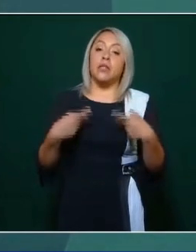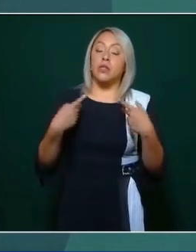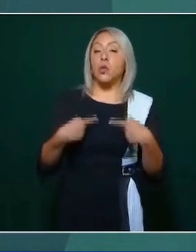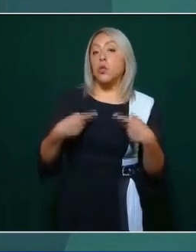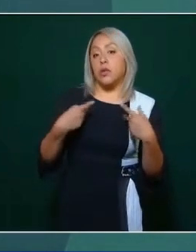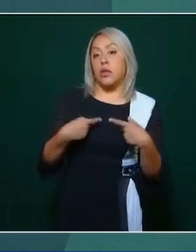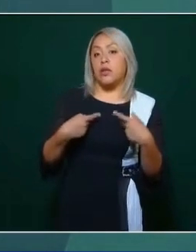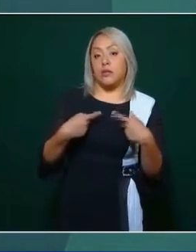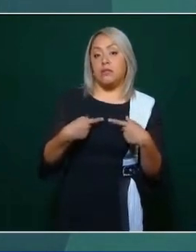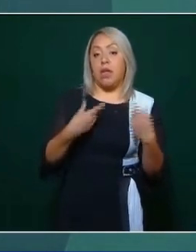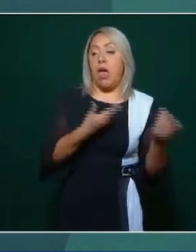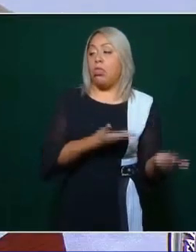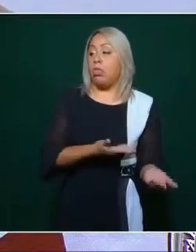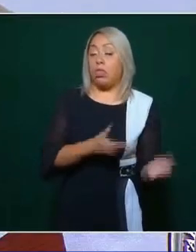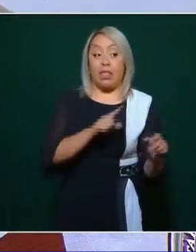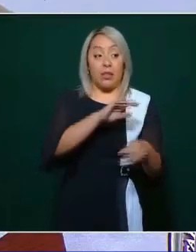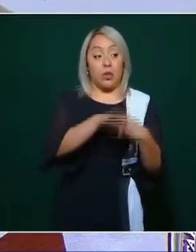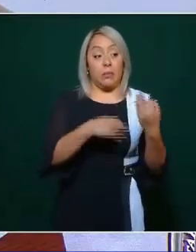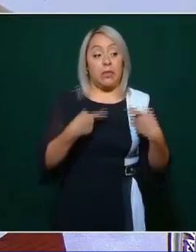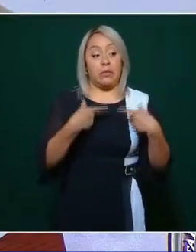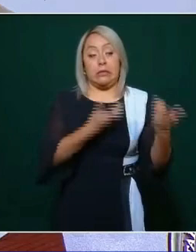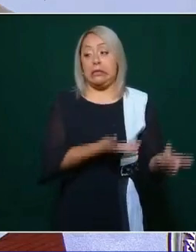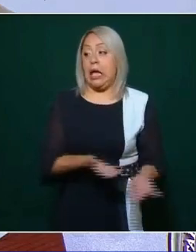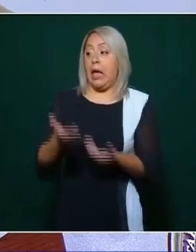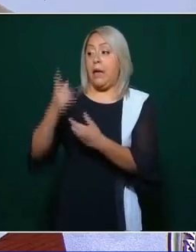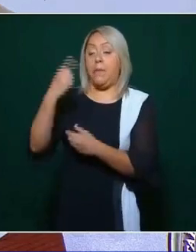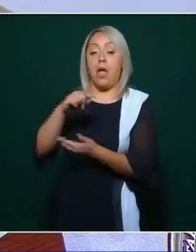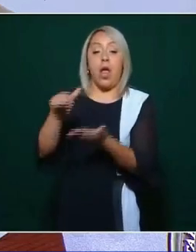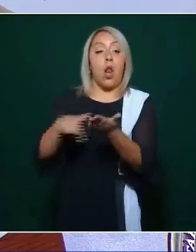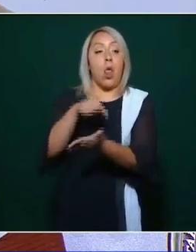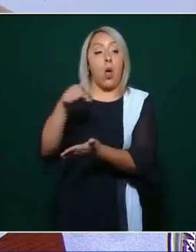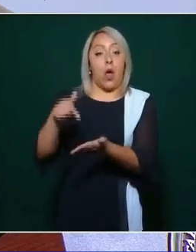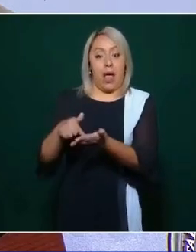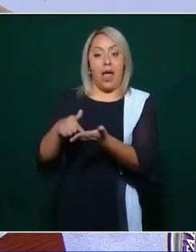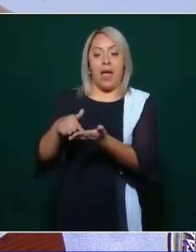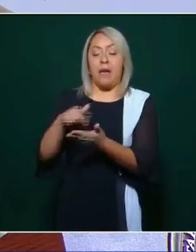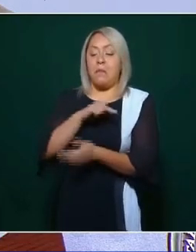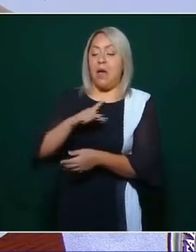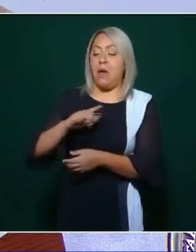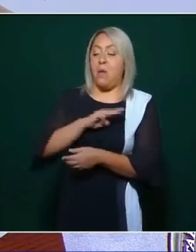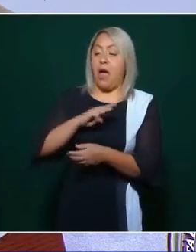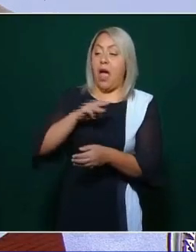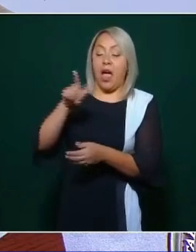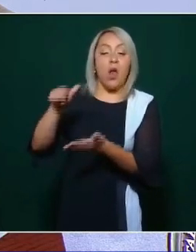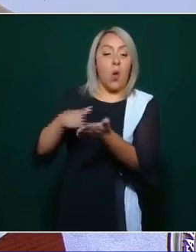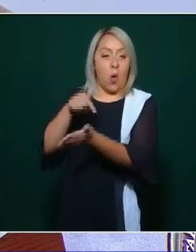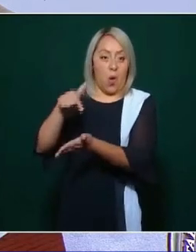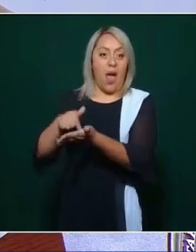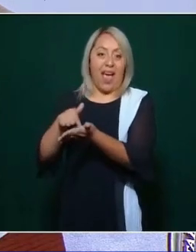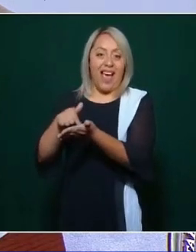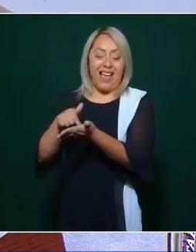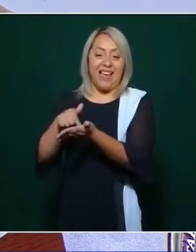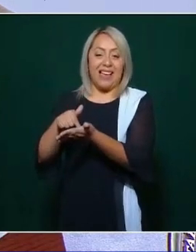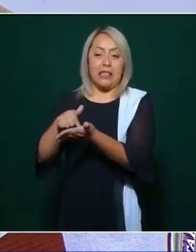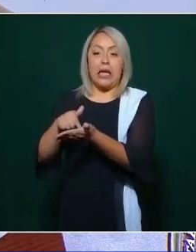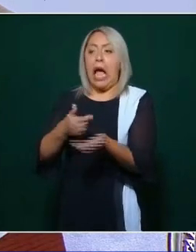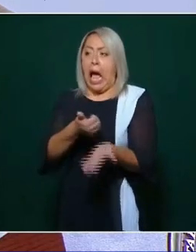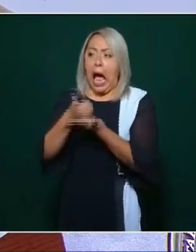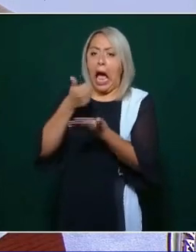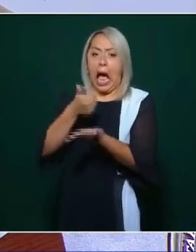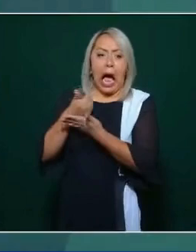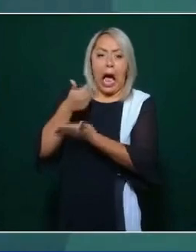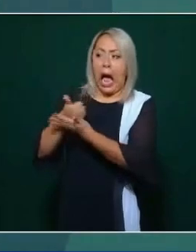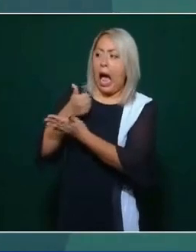palacios municipales, a pedir que les ayudara y hasta los corrían,